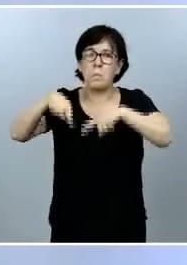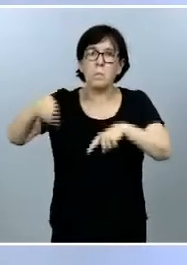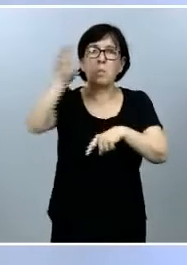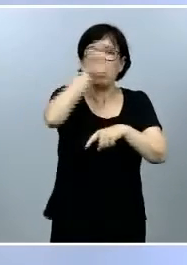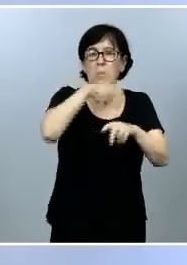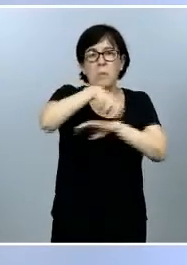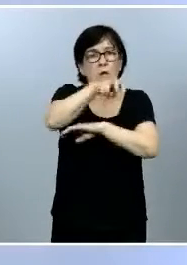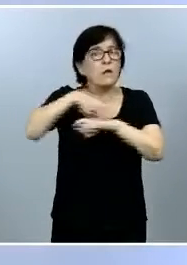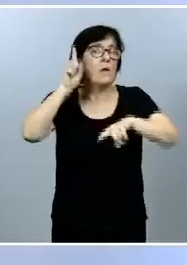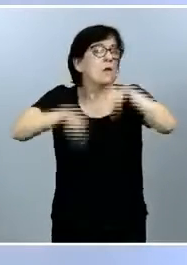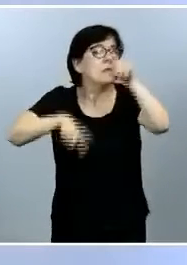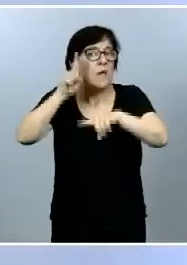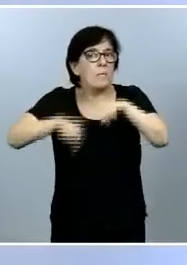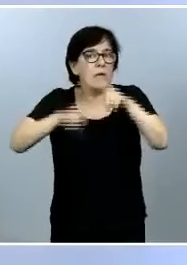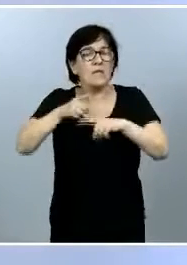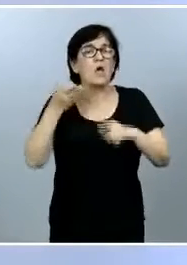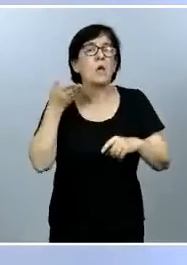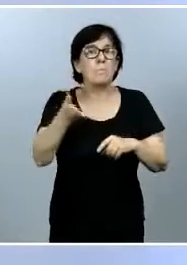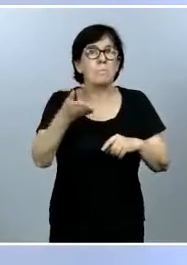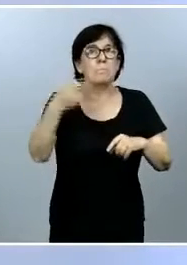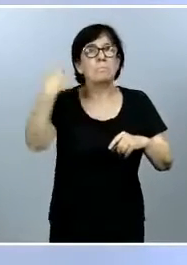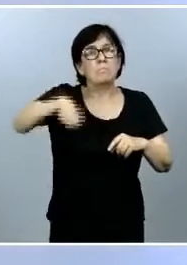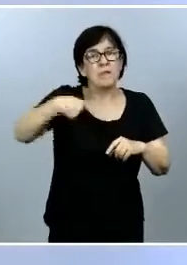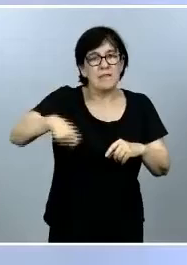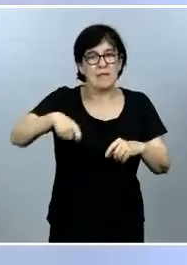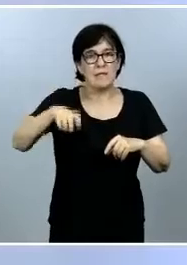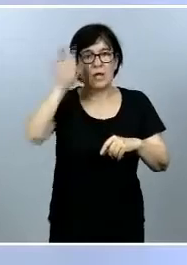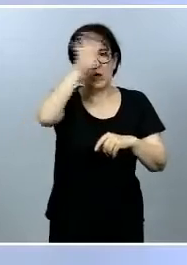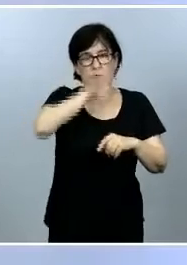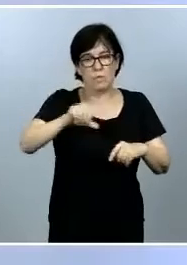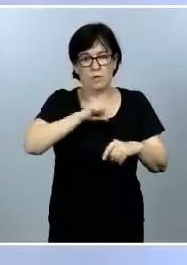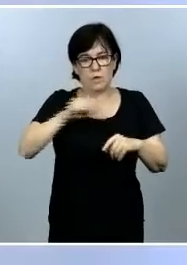soliciten los presidentes de las comunidades autónomas en esa gobernanza plena a que antes aludía